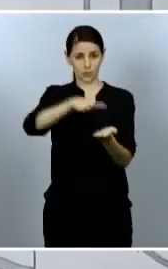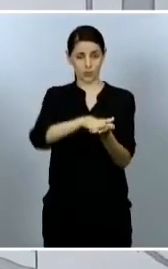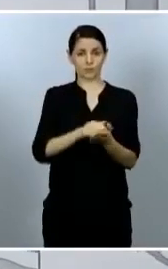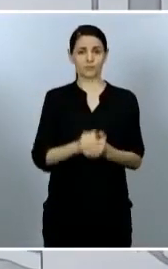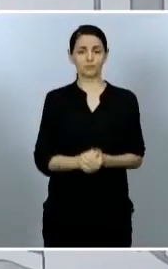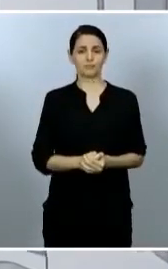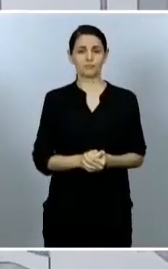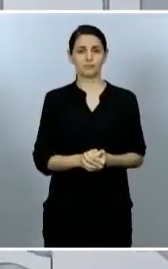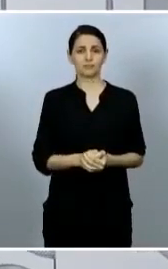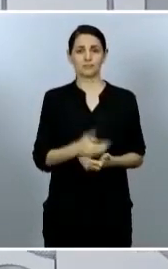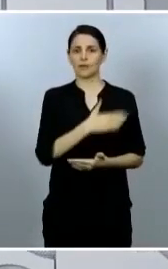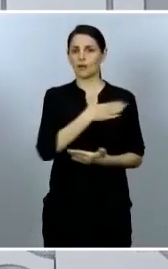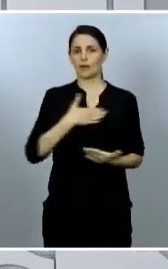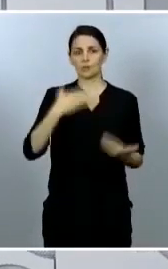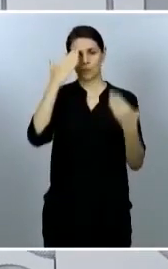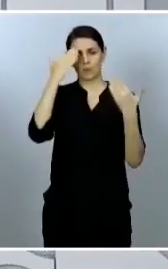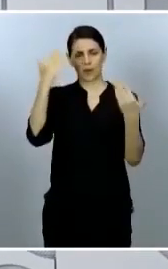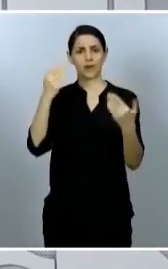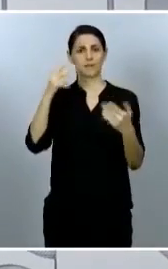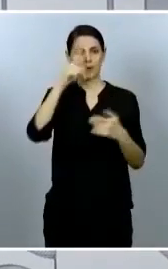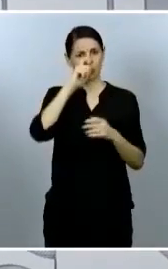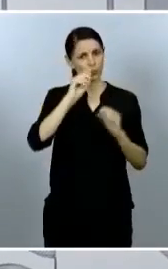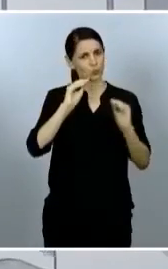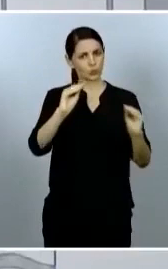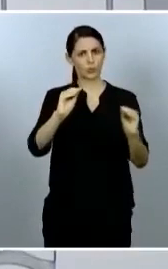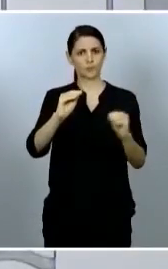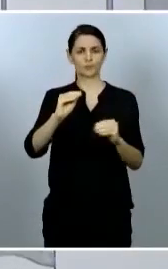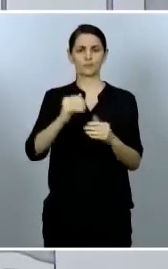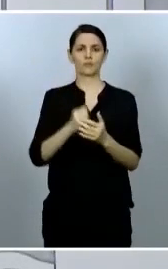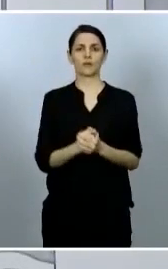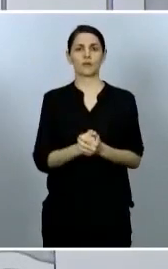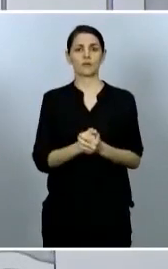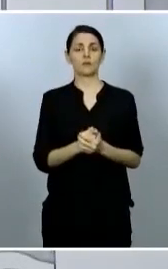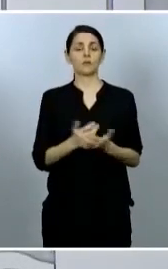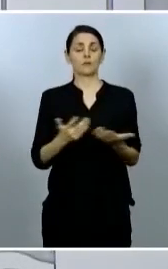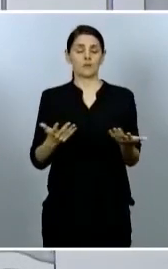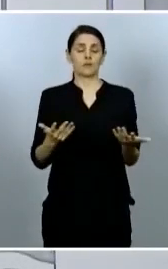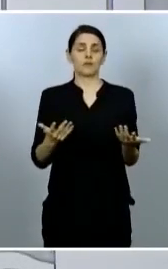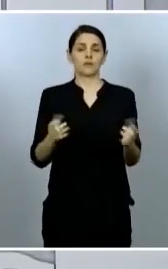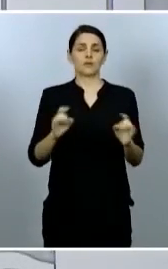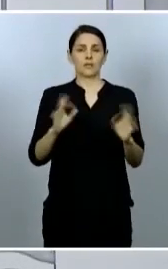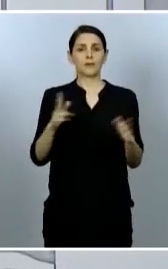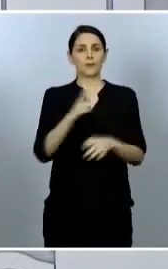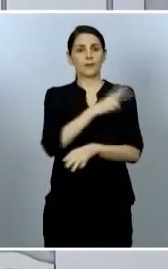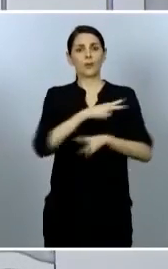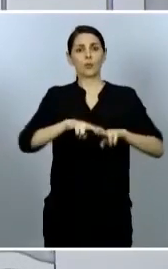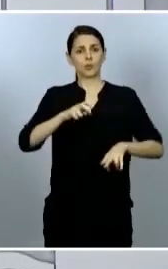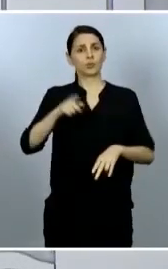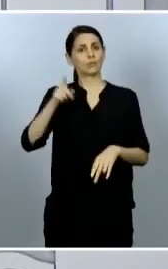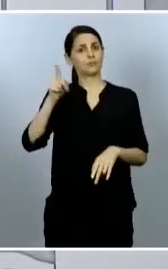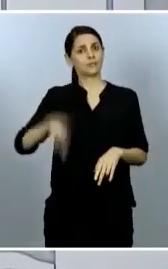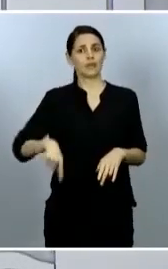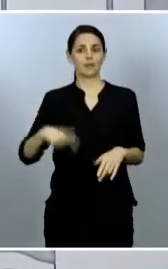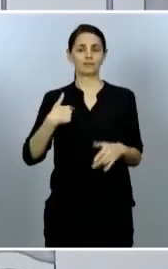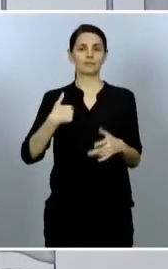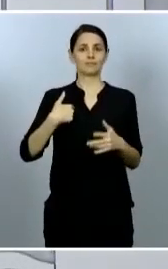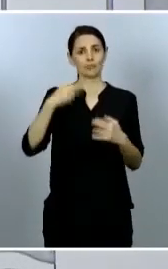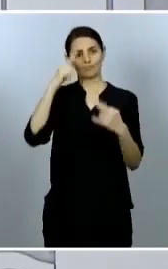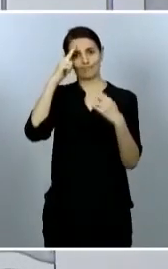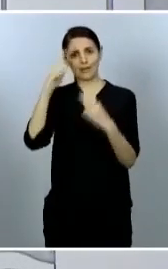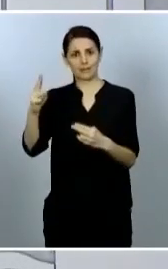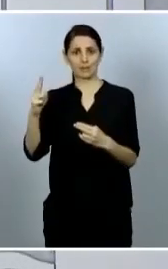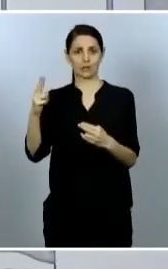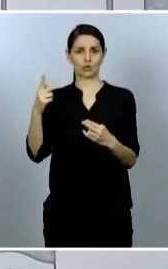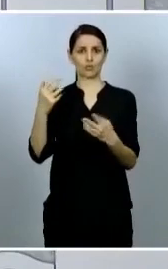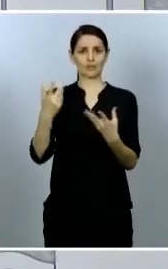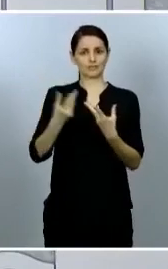su recuerdo, su memoria y también es una expresión del respeto, el acompañamiento del conjunto del